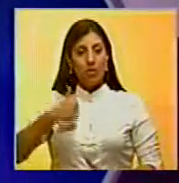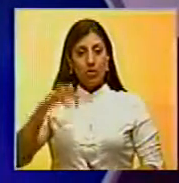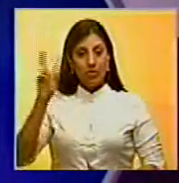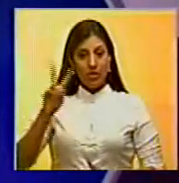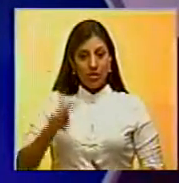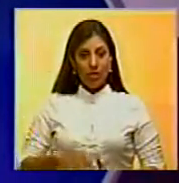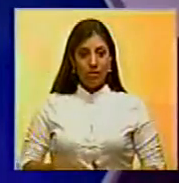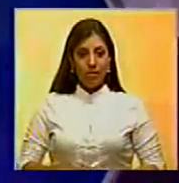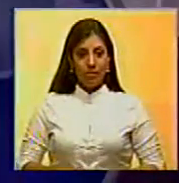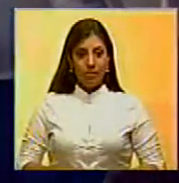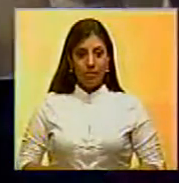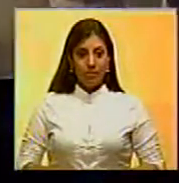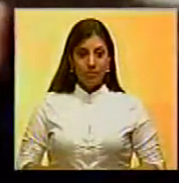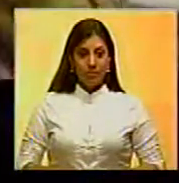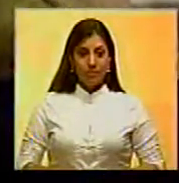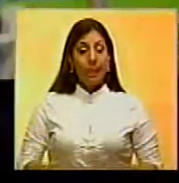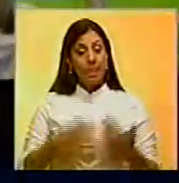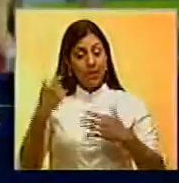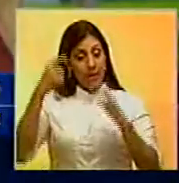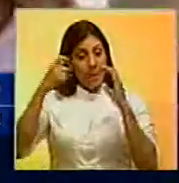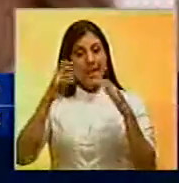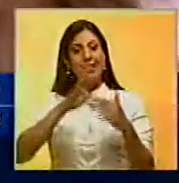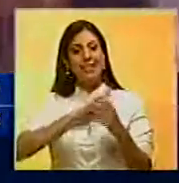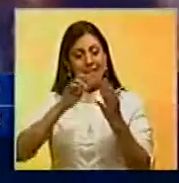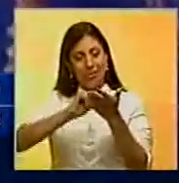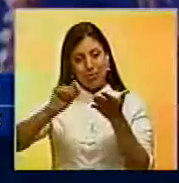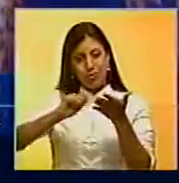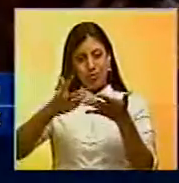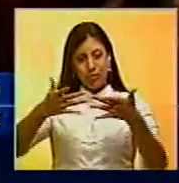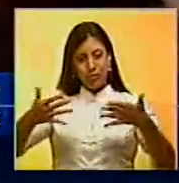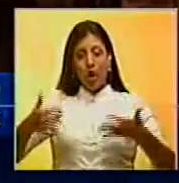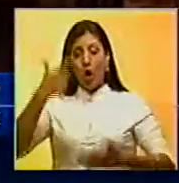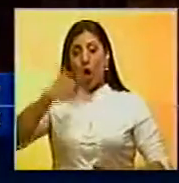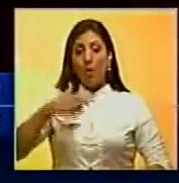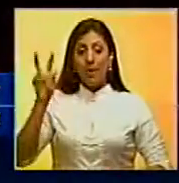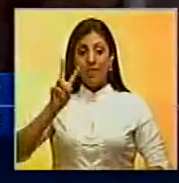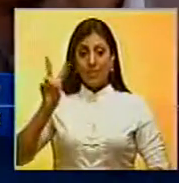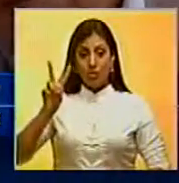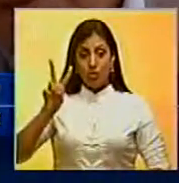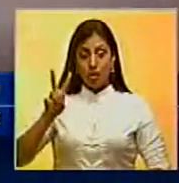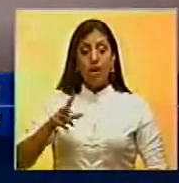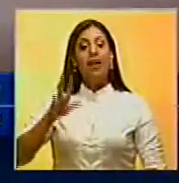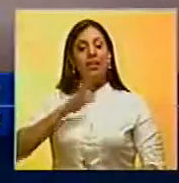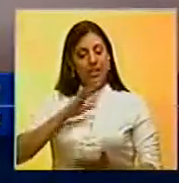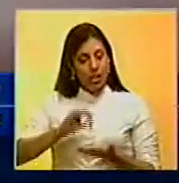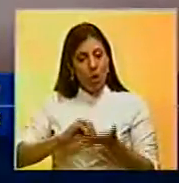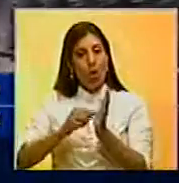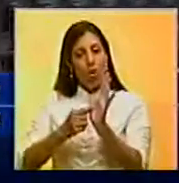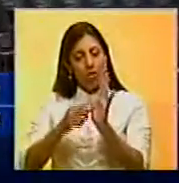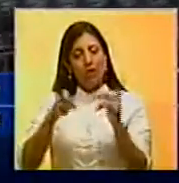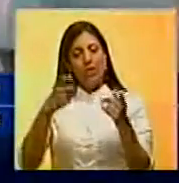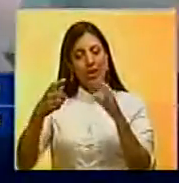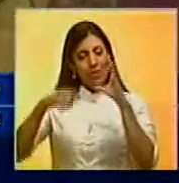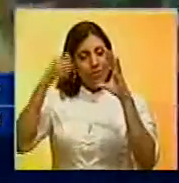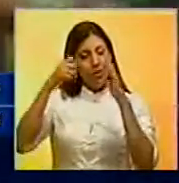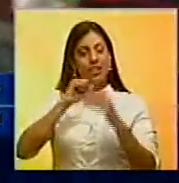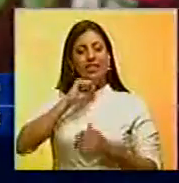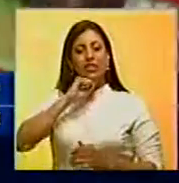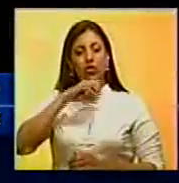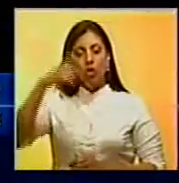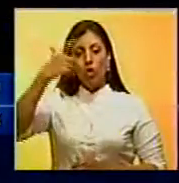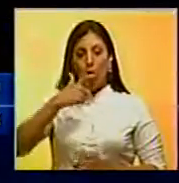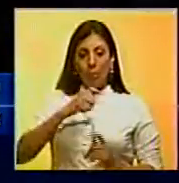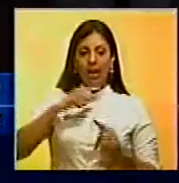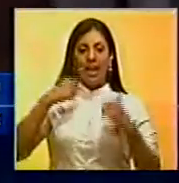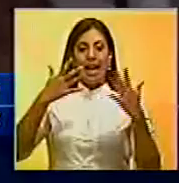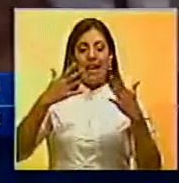querido Edgar Ramírez. El film, escrito y dirigido por el venezolano Jonathan Jakubowicz, narra la historia biográfica del auge y